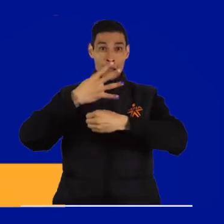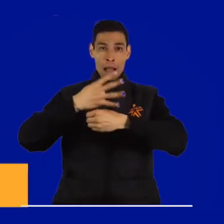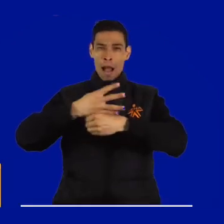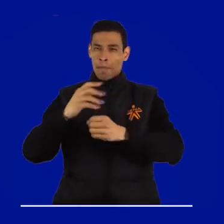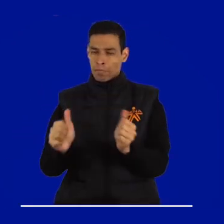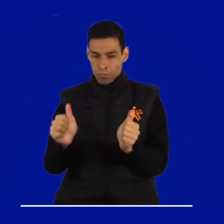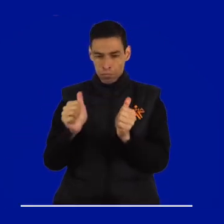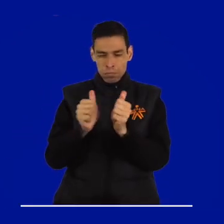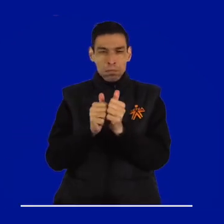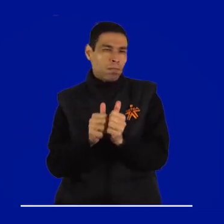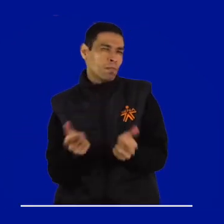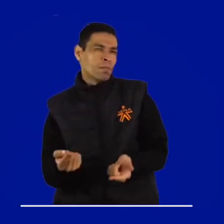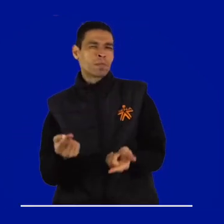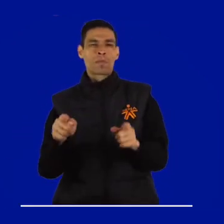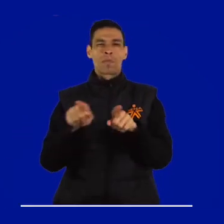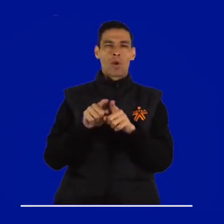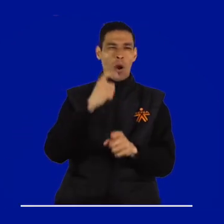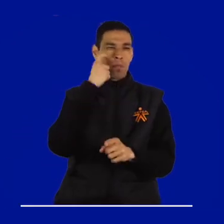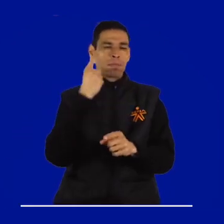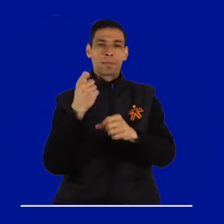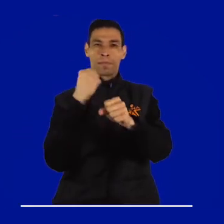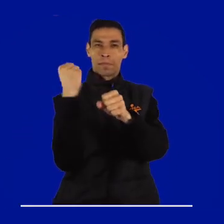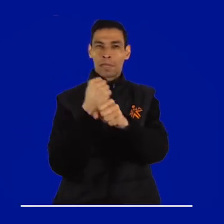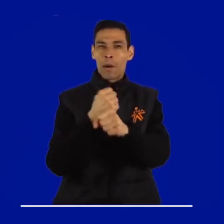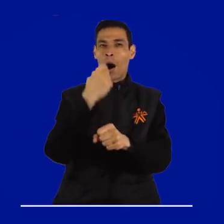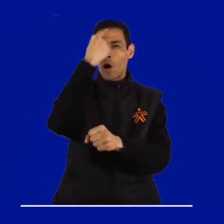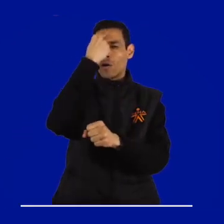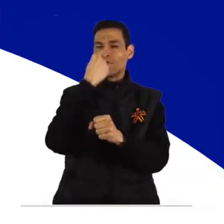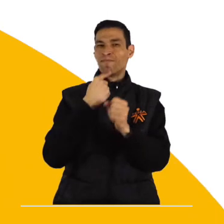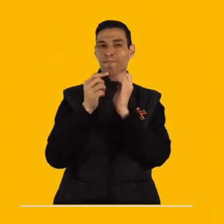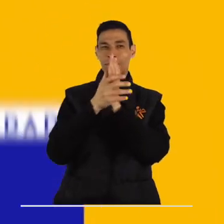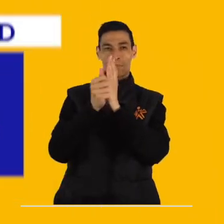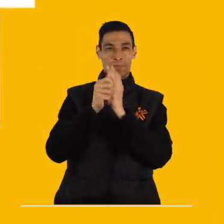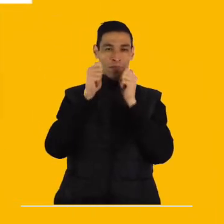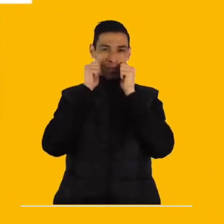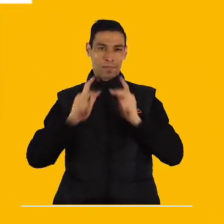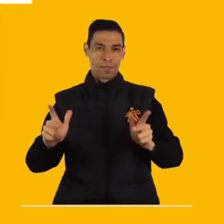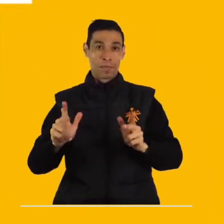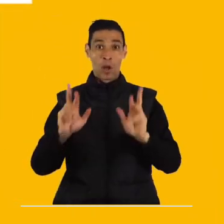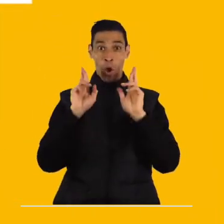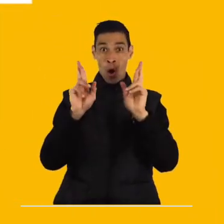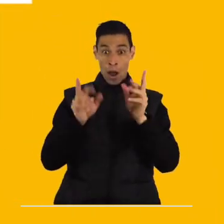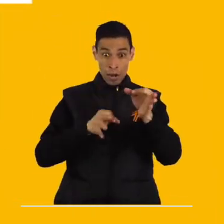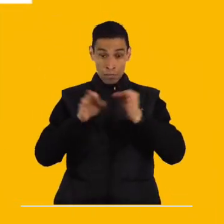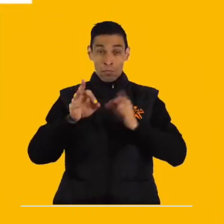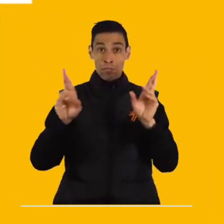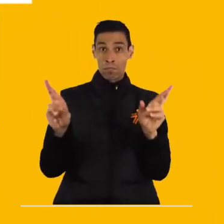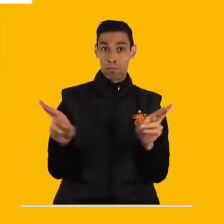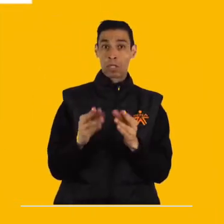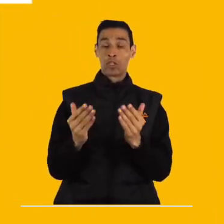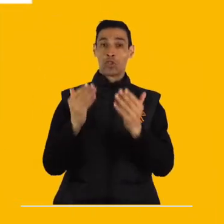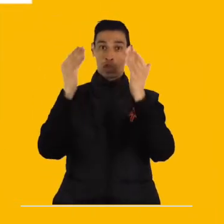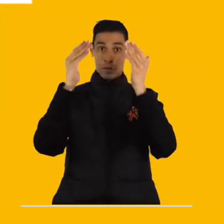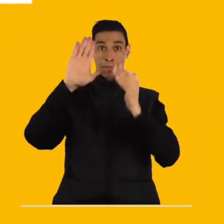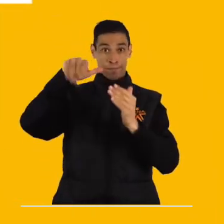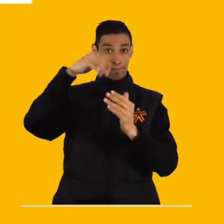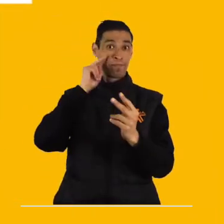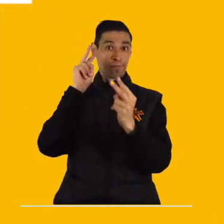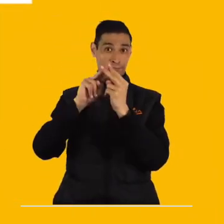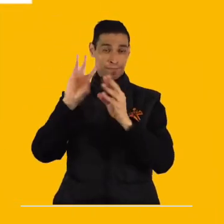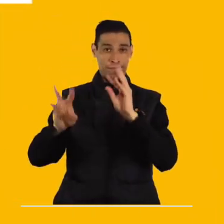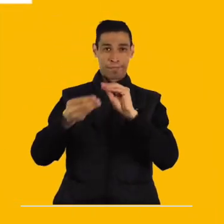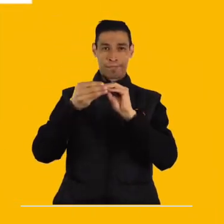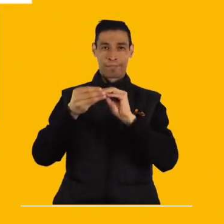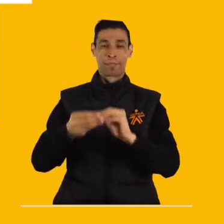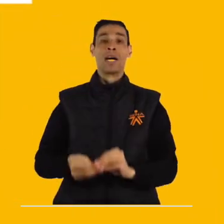acompañamos tu proceso de búsqueda de empleo y perfilación de talento humano esperamos que esta cápsula sea de tu utilidad y nos